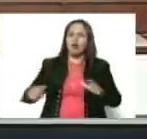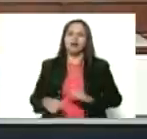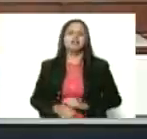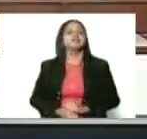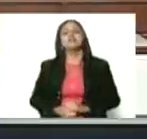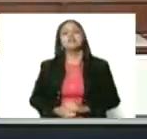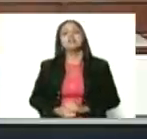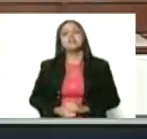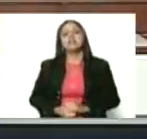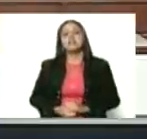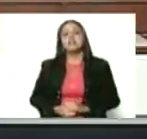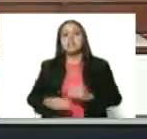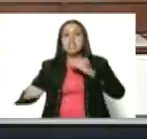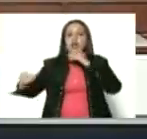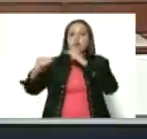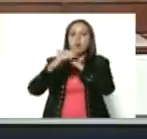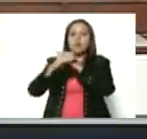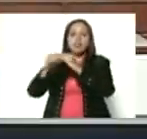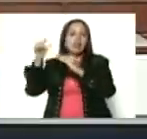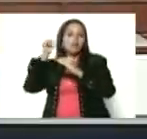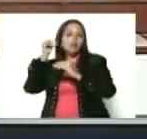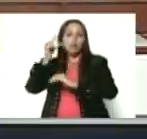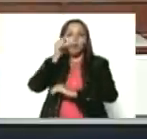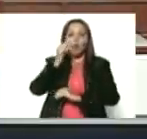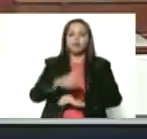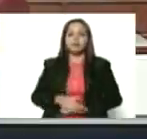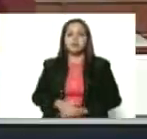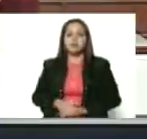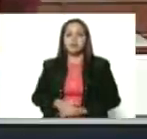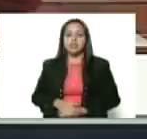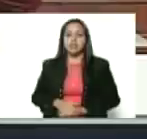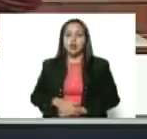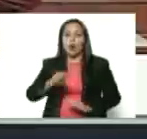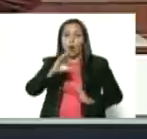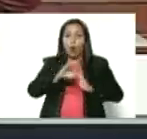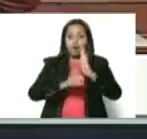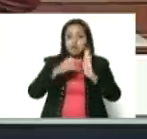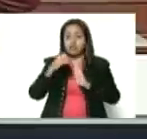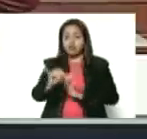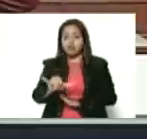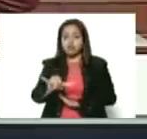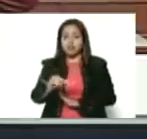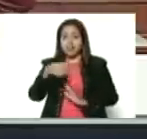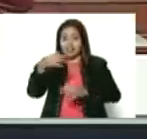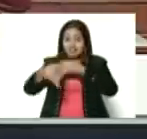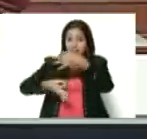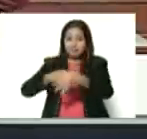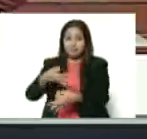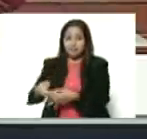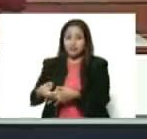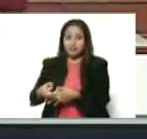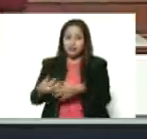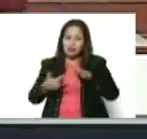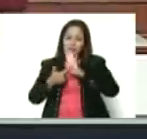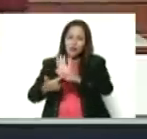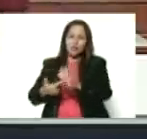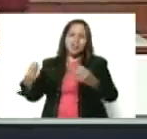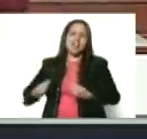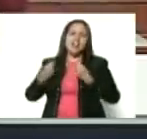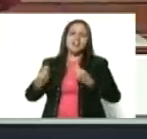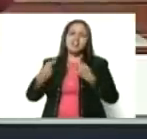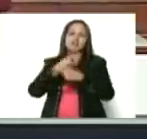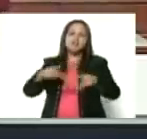de igualdad de género que la Constitución estrenó en la vida pública de Venezuela.